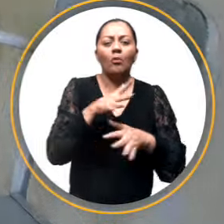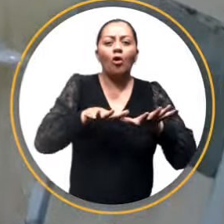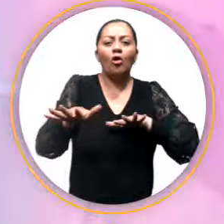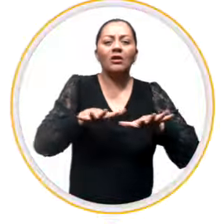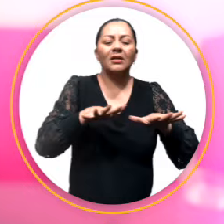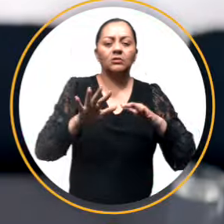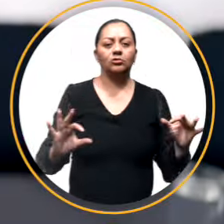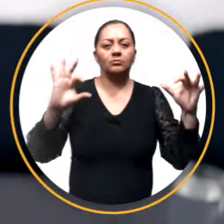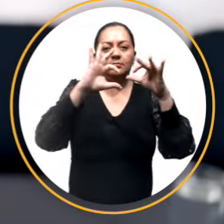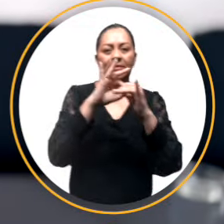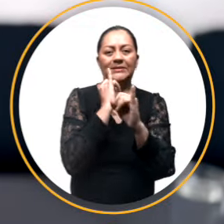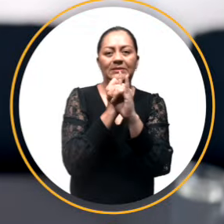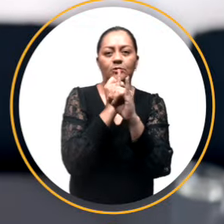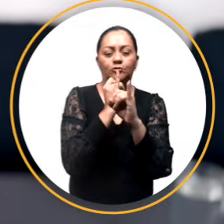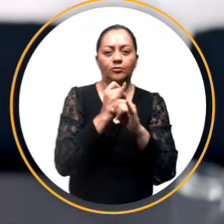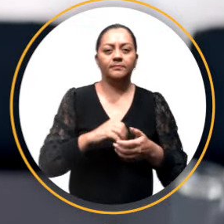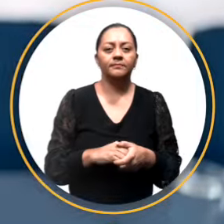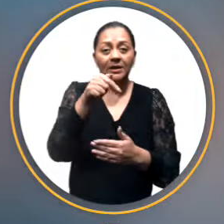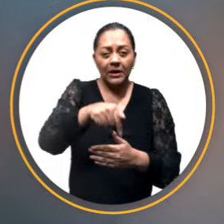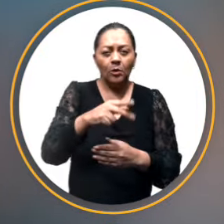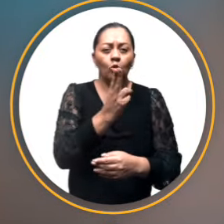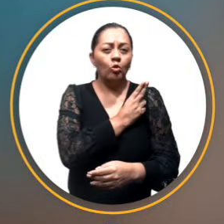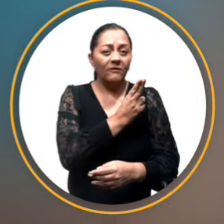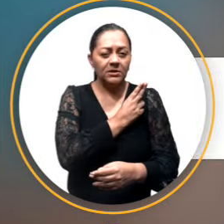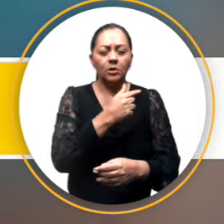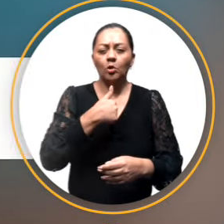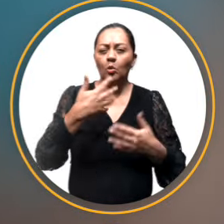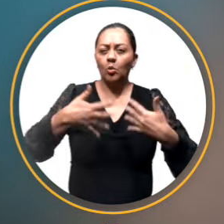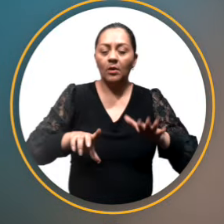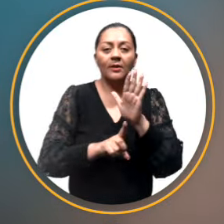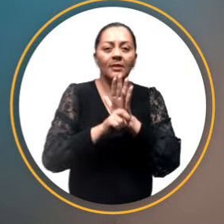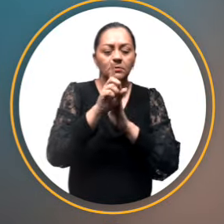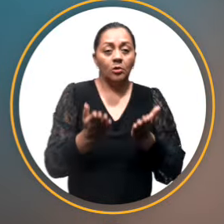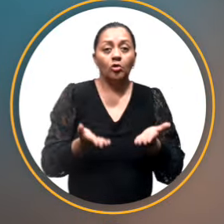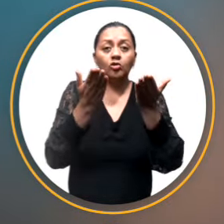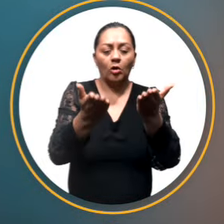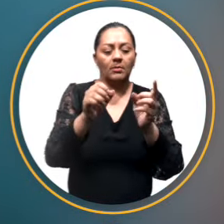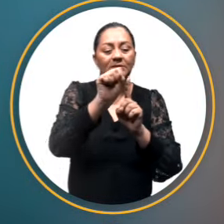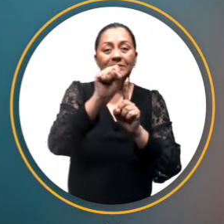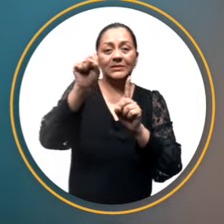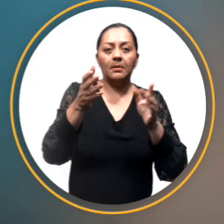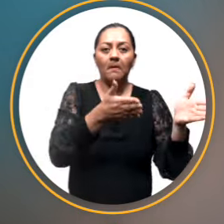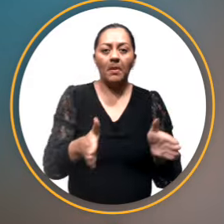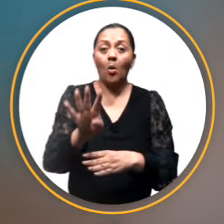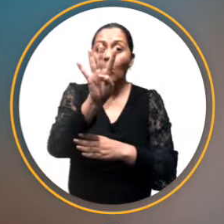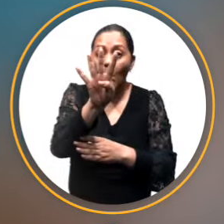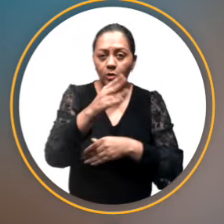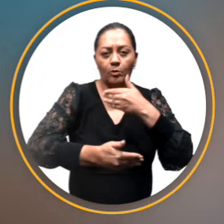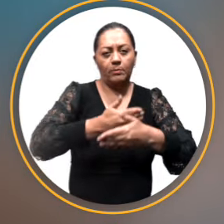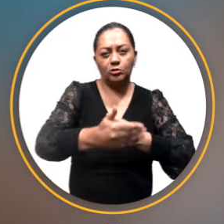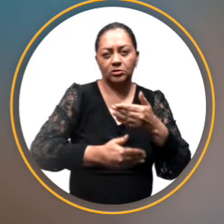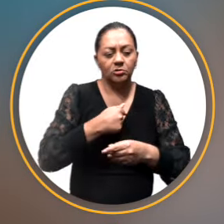la coordinación con otras instituciones. Como universidad hemos desarrollado de manera sistemática ya cuatro